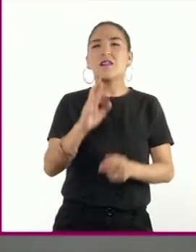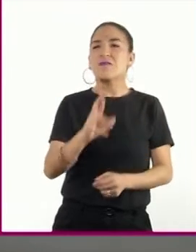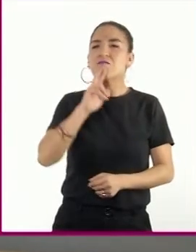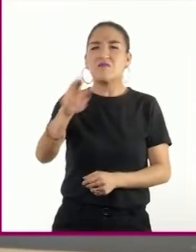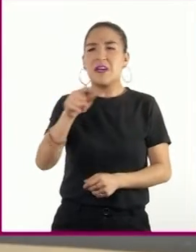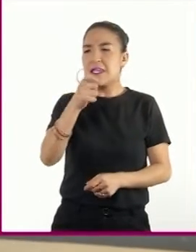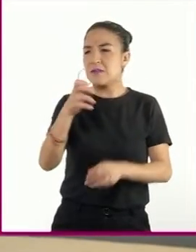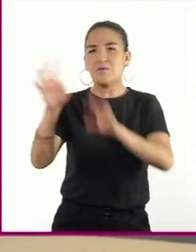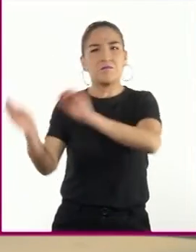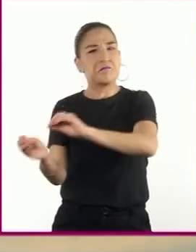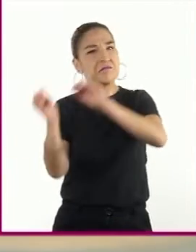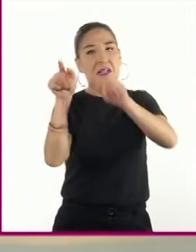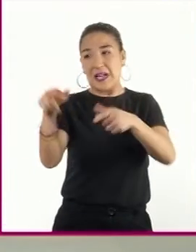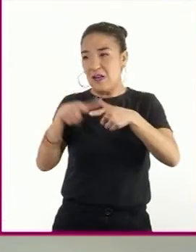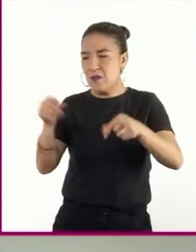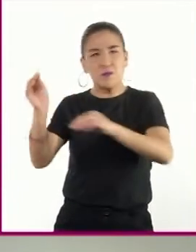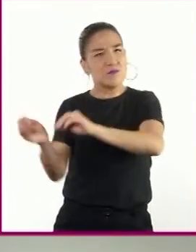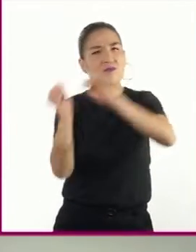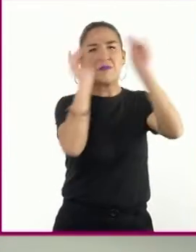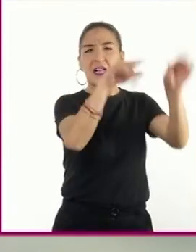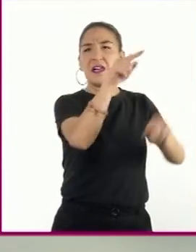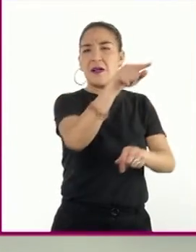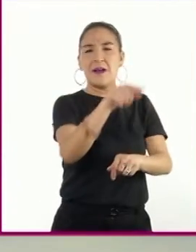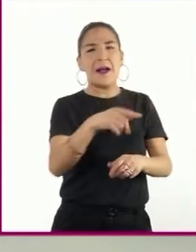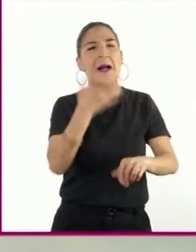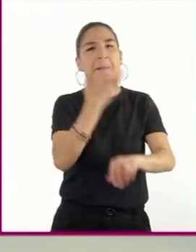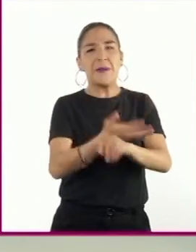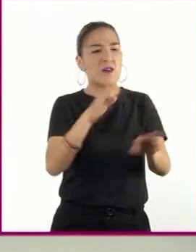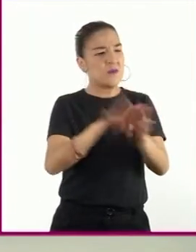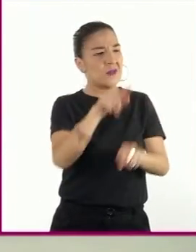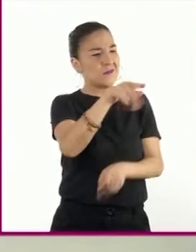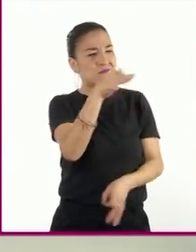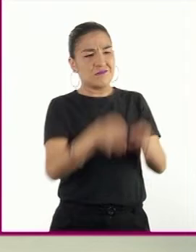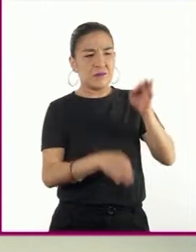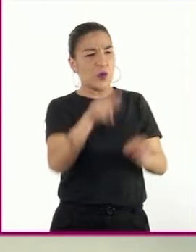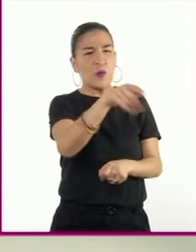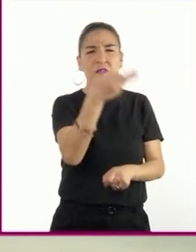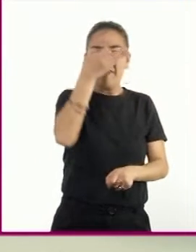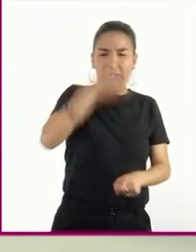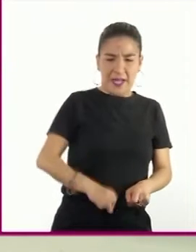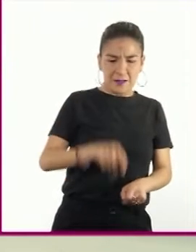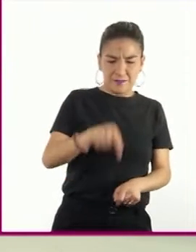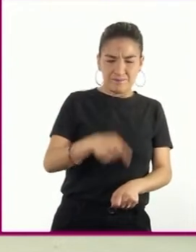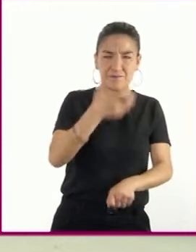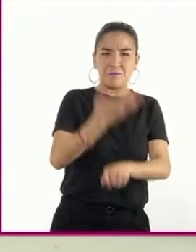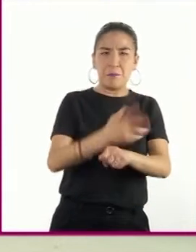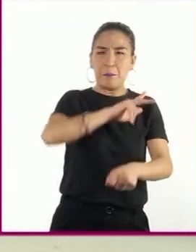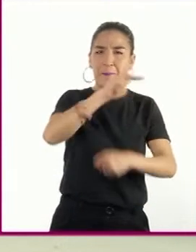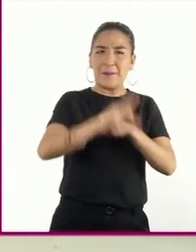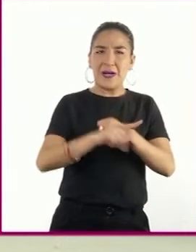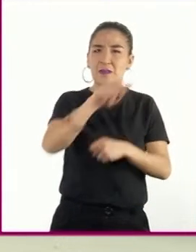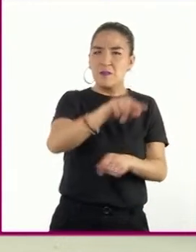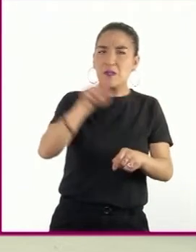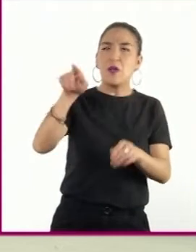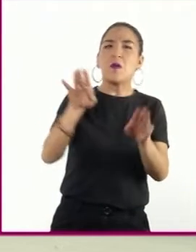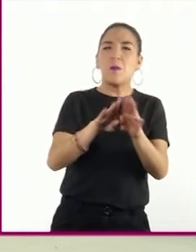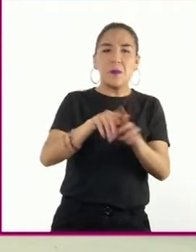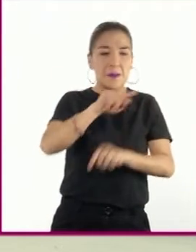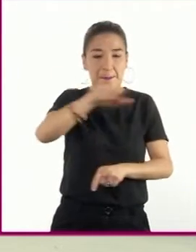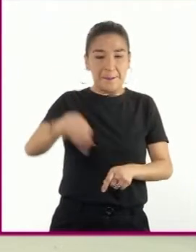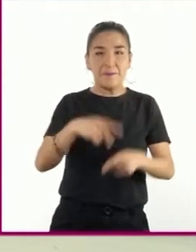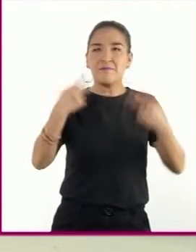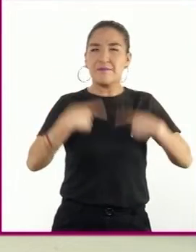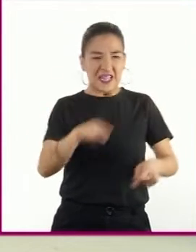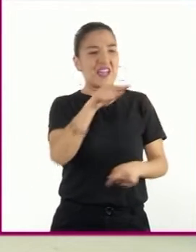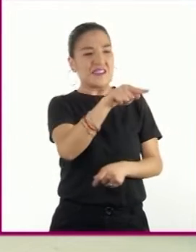América y juzgado como un traidor a su país. Para evitar la pena de muerte, las autoridades lo juzgaron como